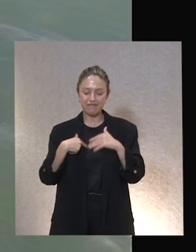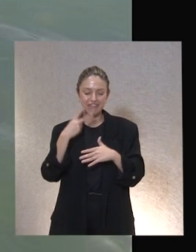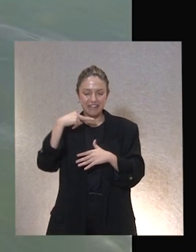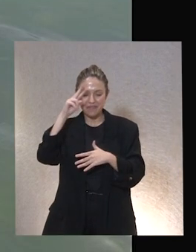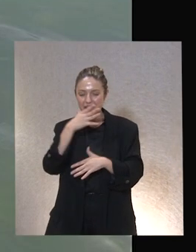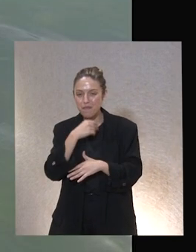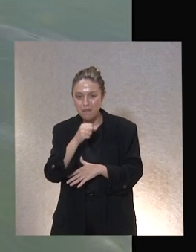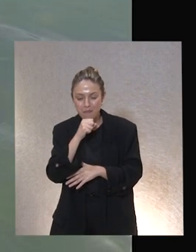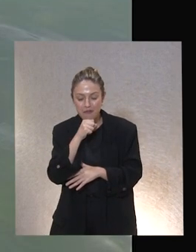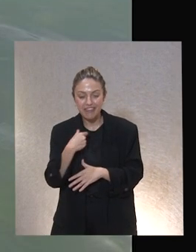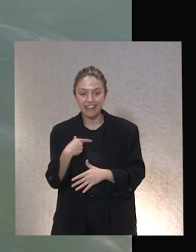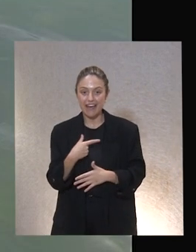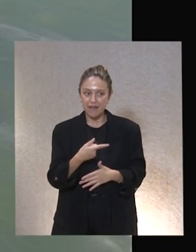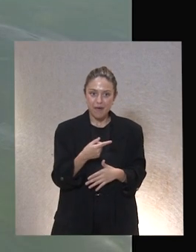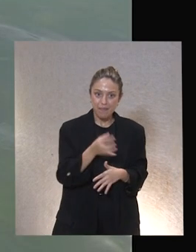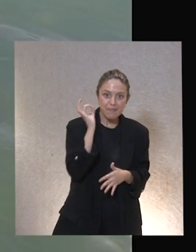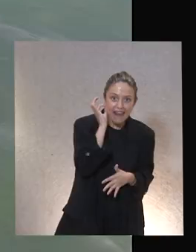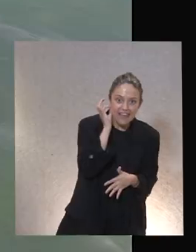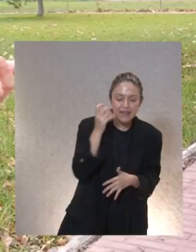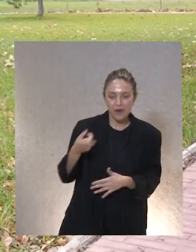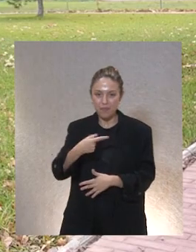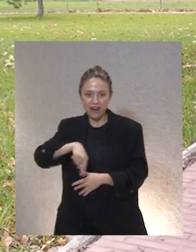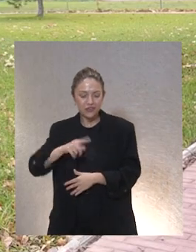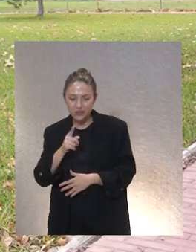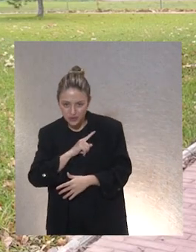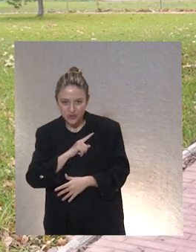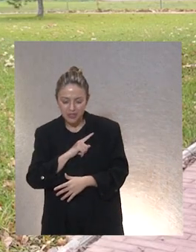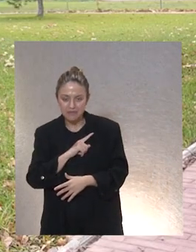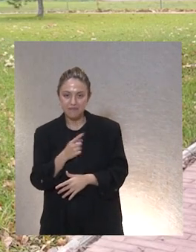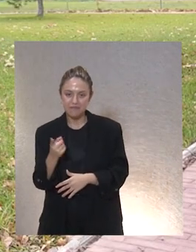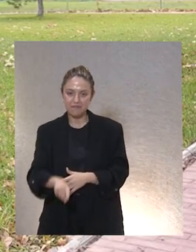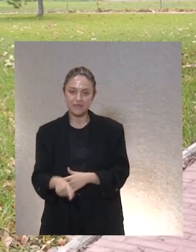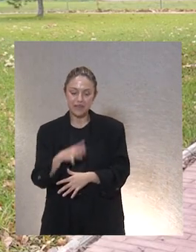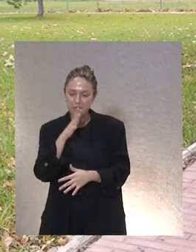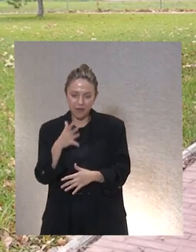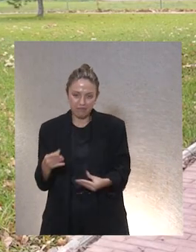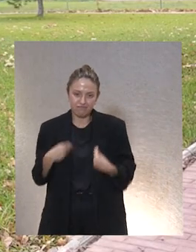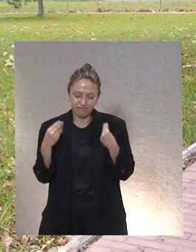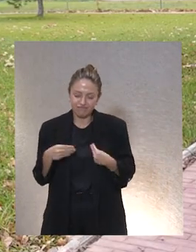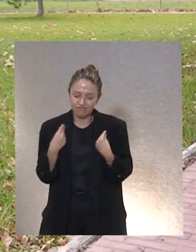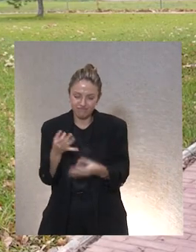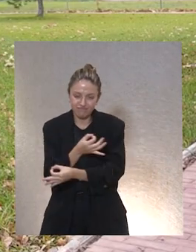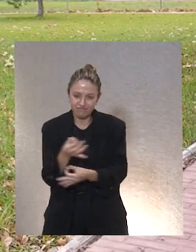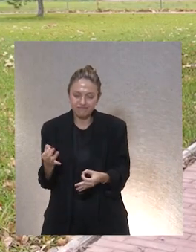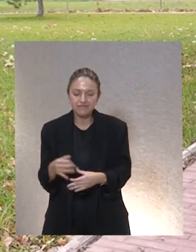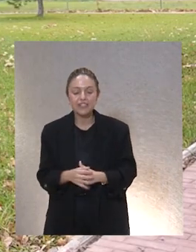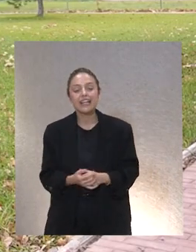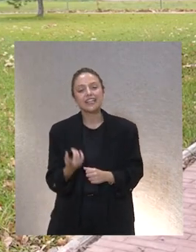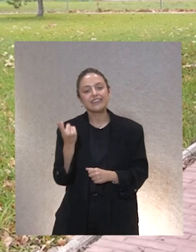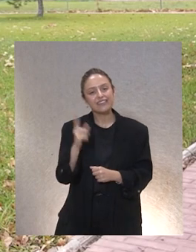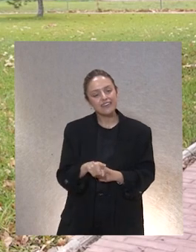para ella y para nosotros porque disfrutamos todos lo pasó genial luego decidimos también